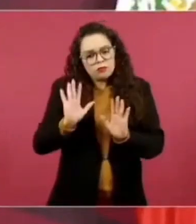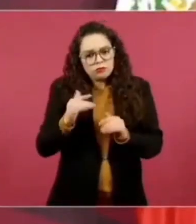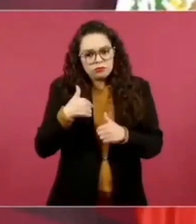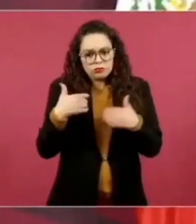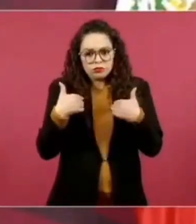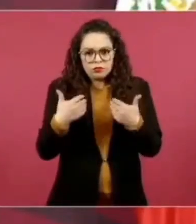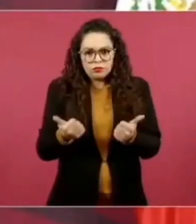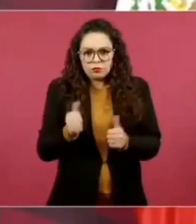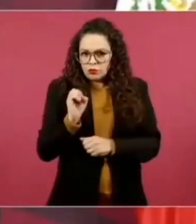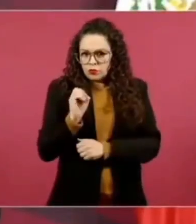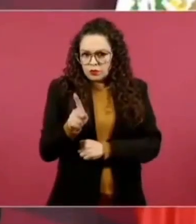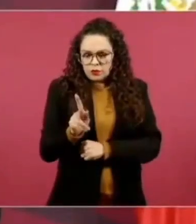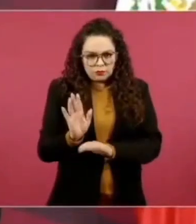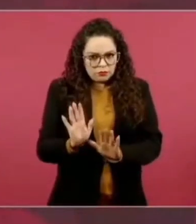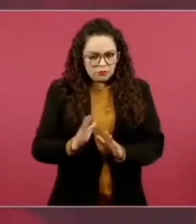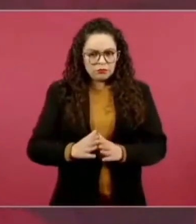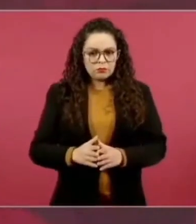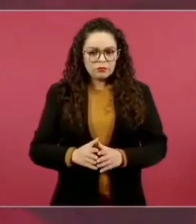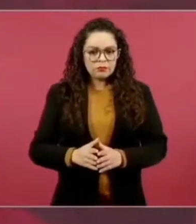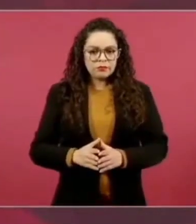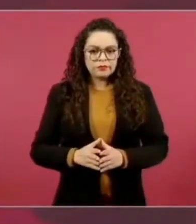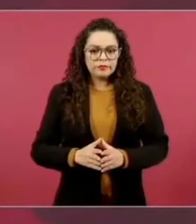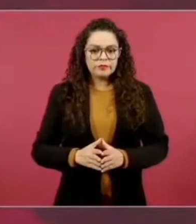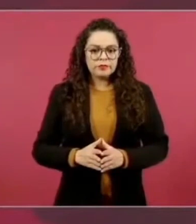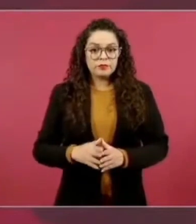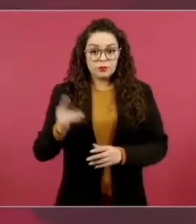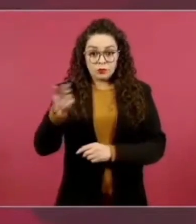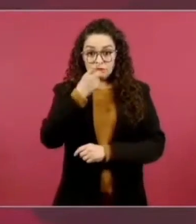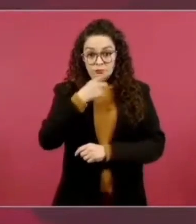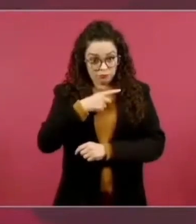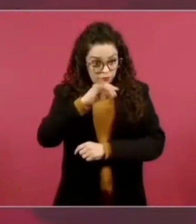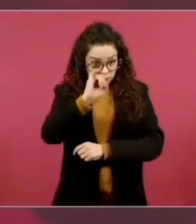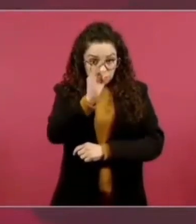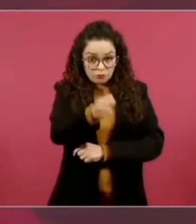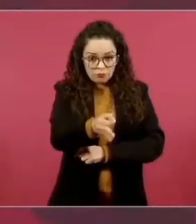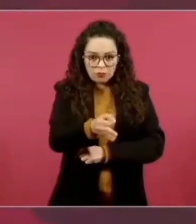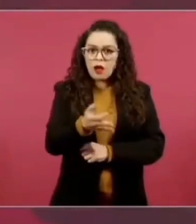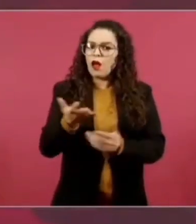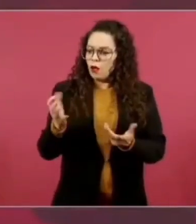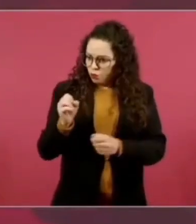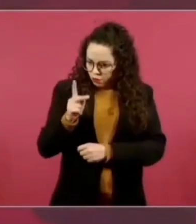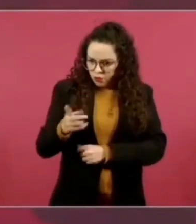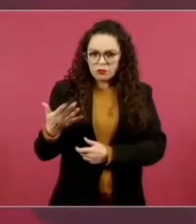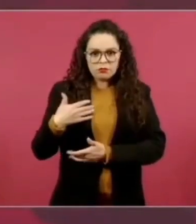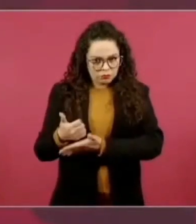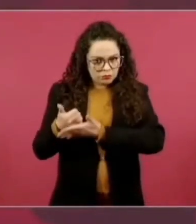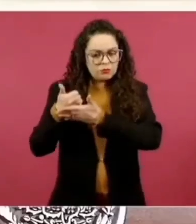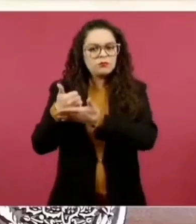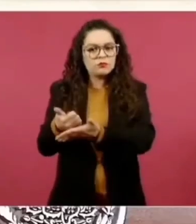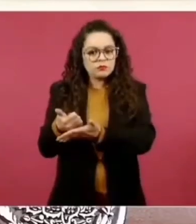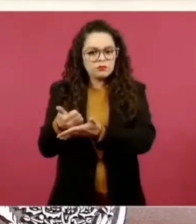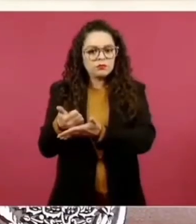no, pero si dicen sí, vamos, vamos. Adelante.